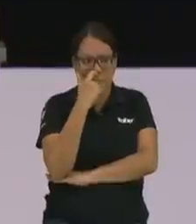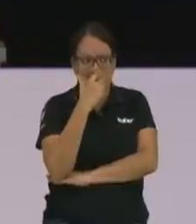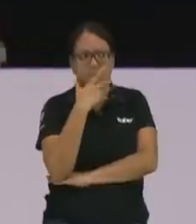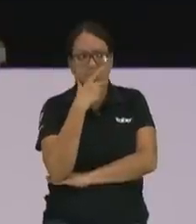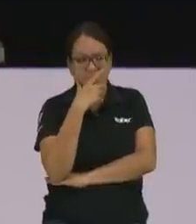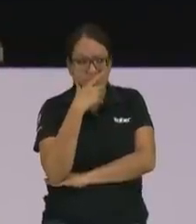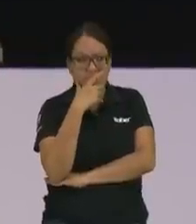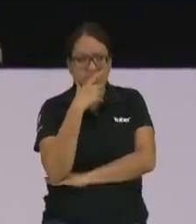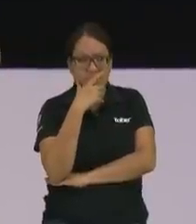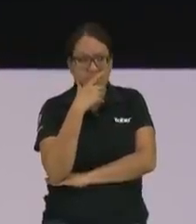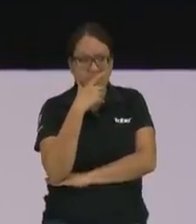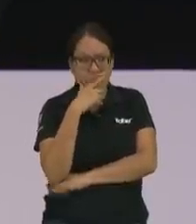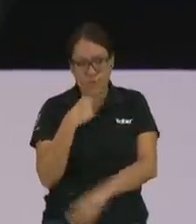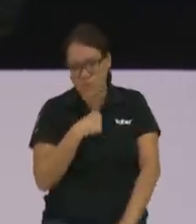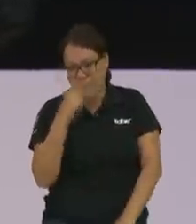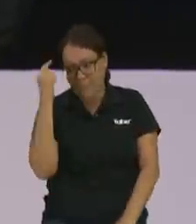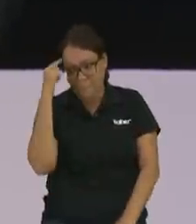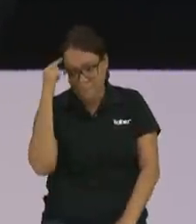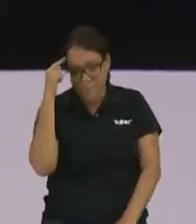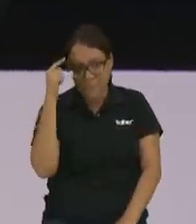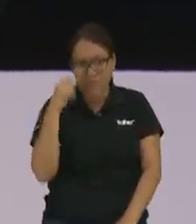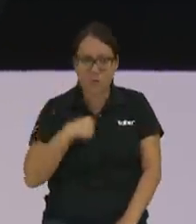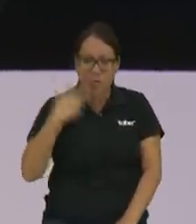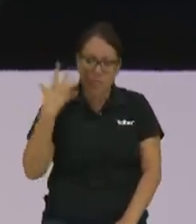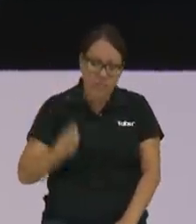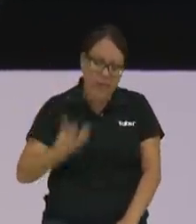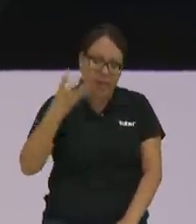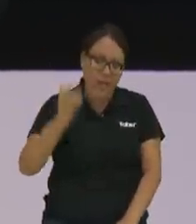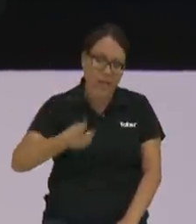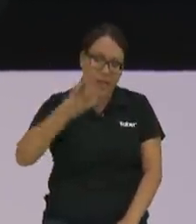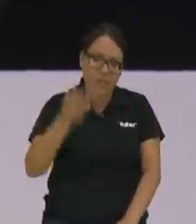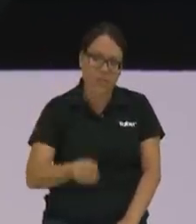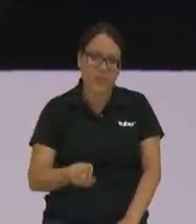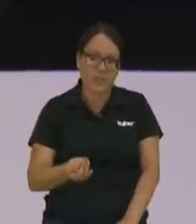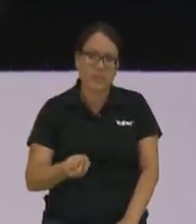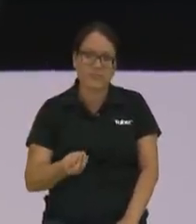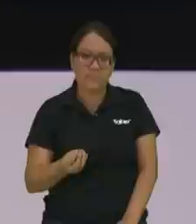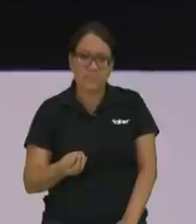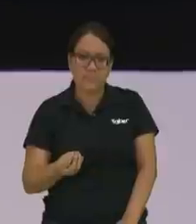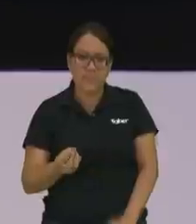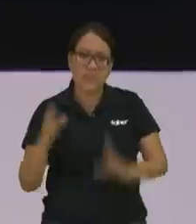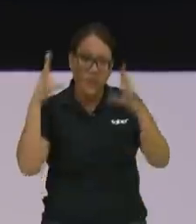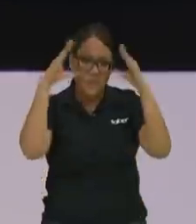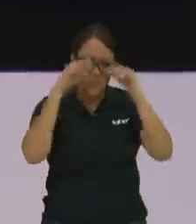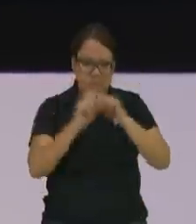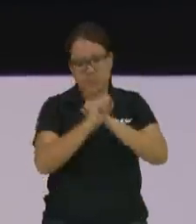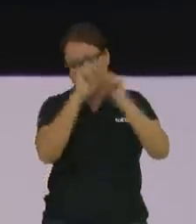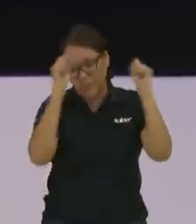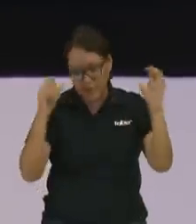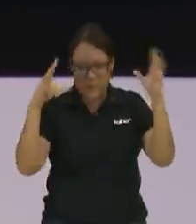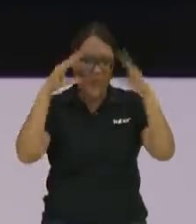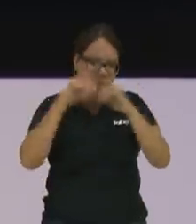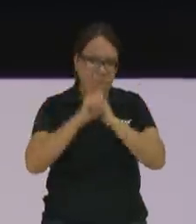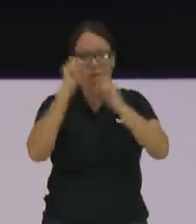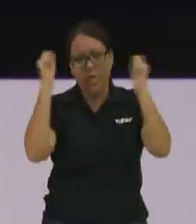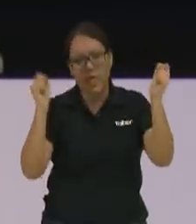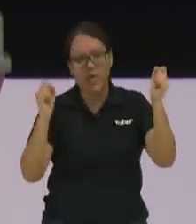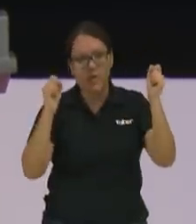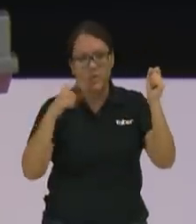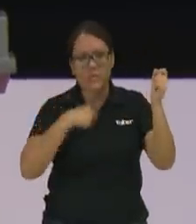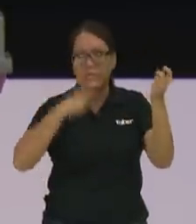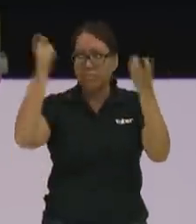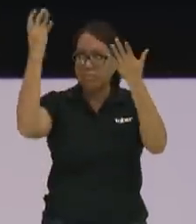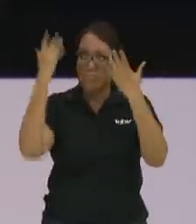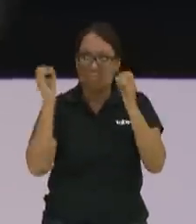oh chica mano y uno todos los días todos los días y en la noche y en la mañana y haciendo y a mí nada